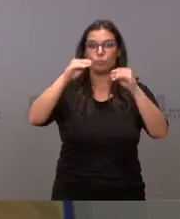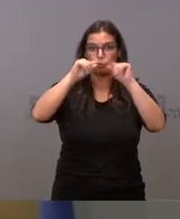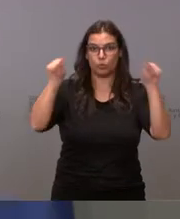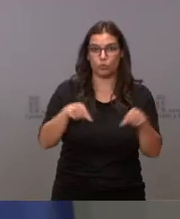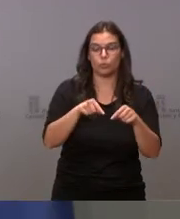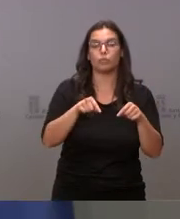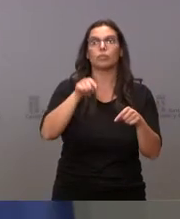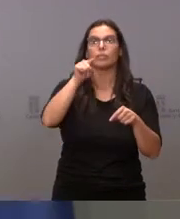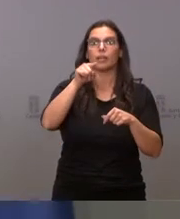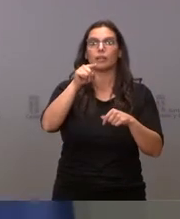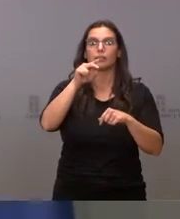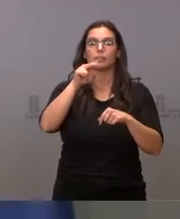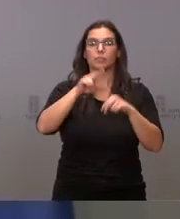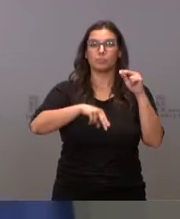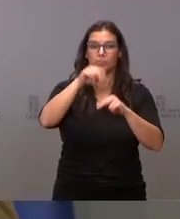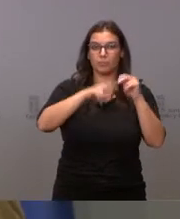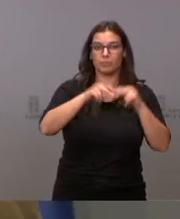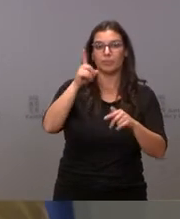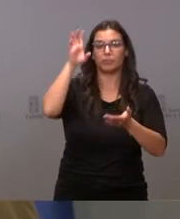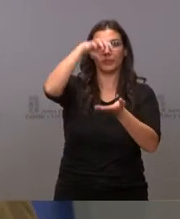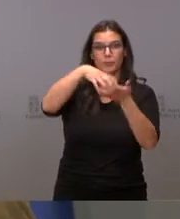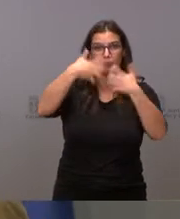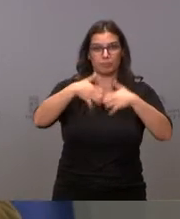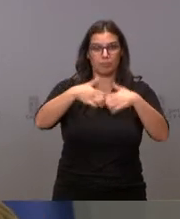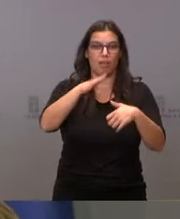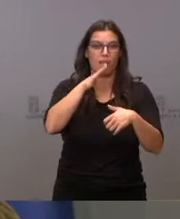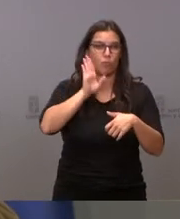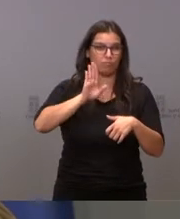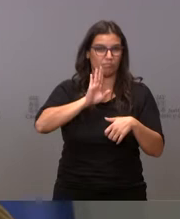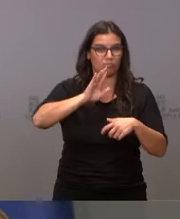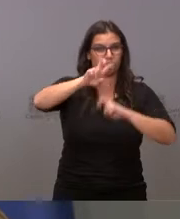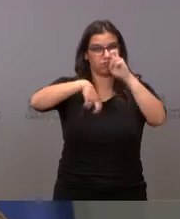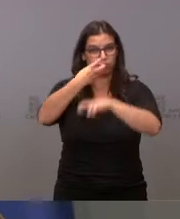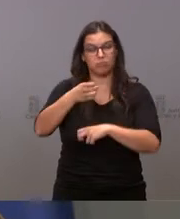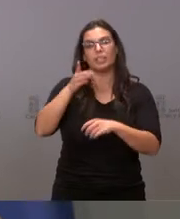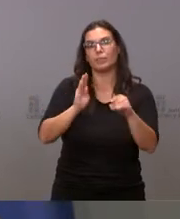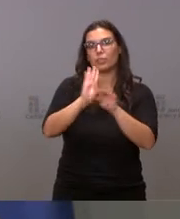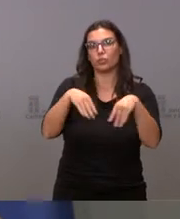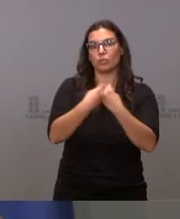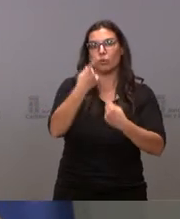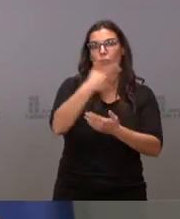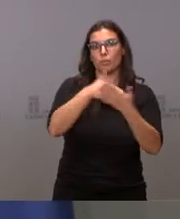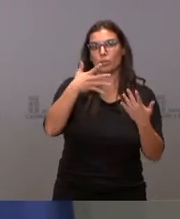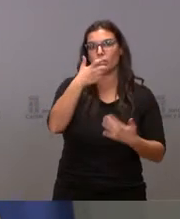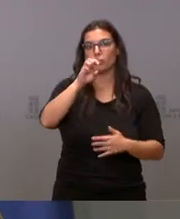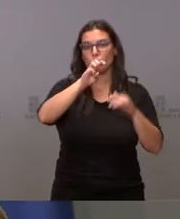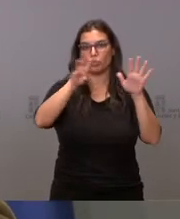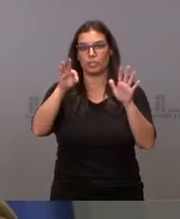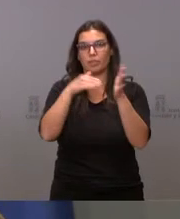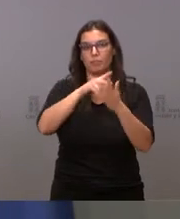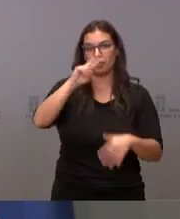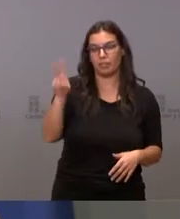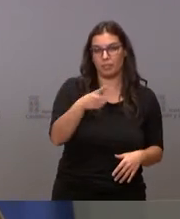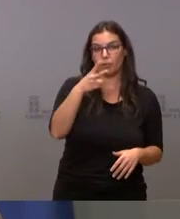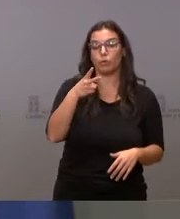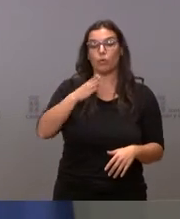Padernes se construye un emisario y una estación depuradora de aguas residuales, con una inversión total de 1.580.000 euros, de los